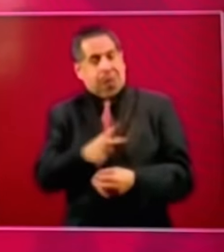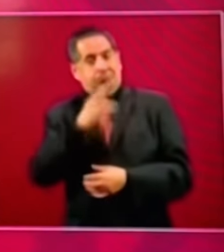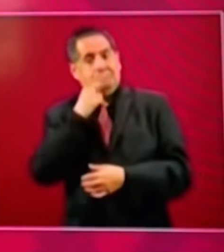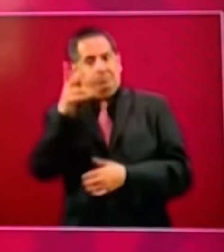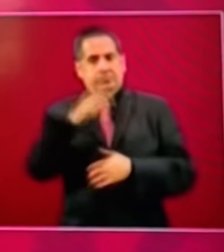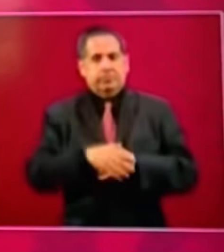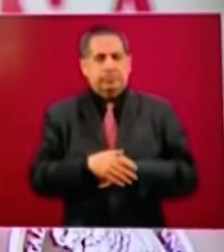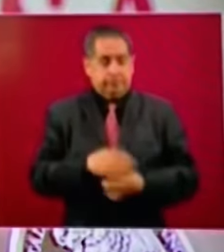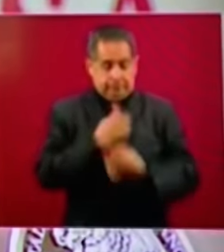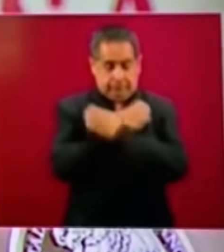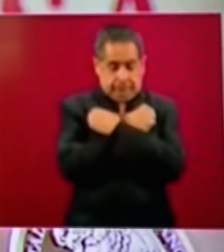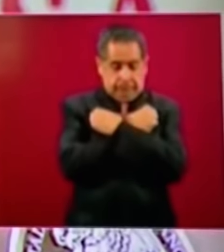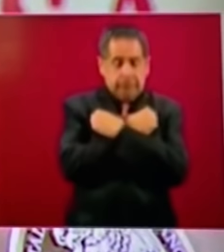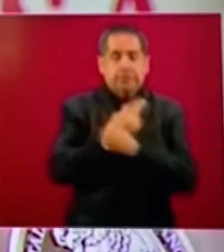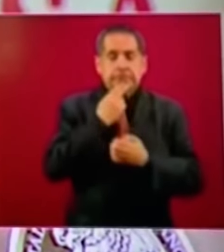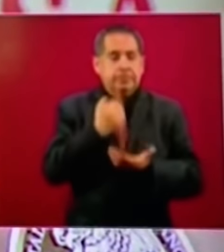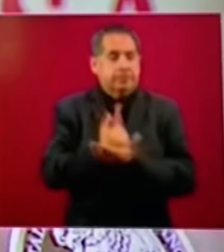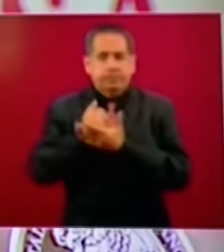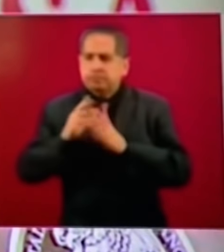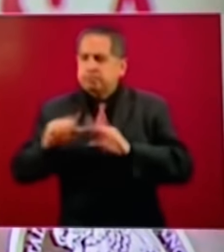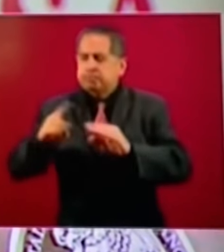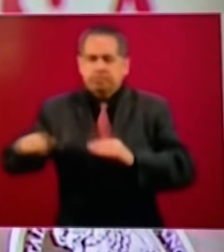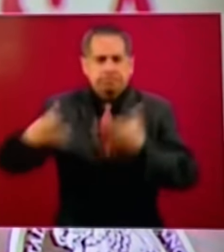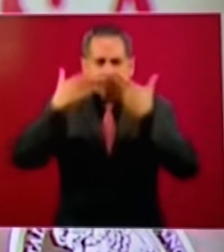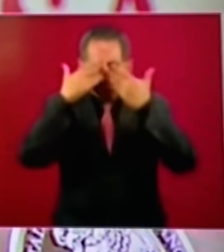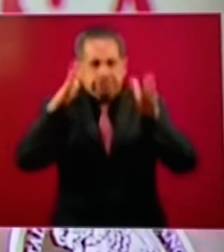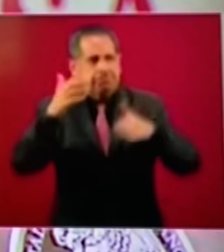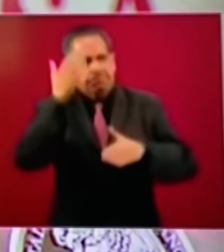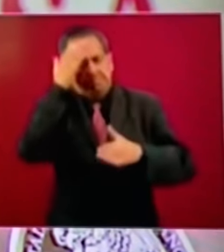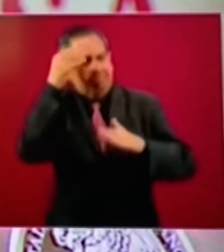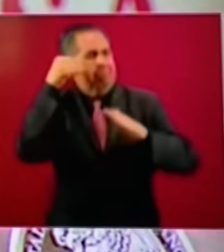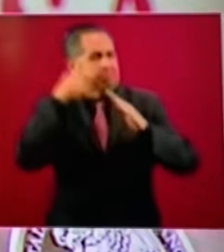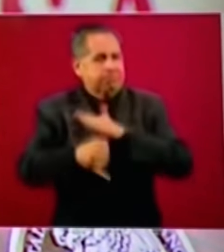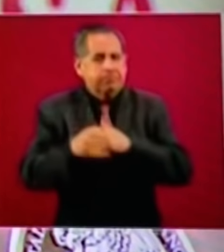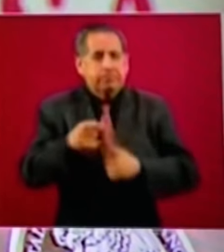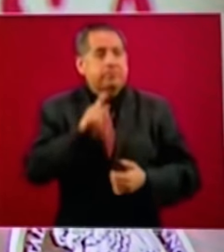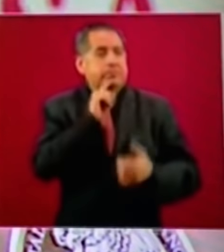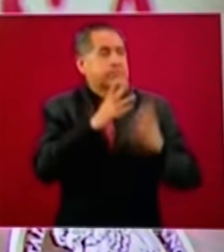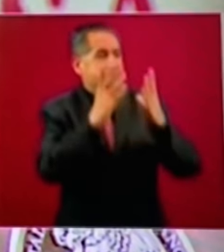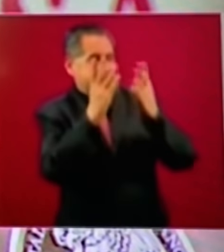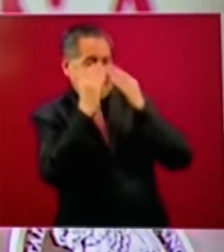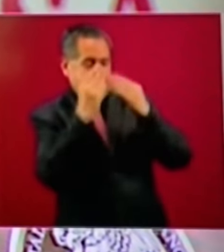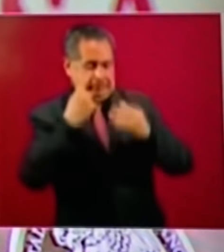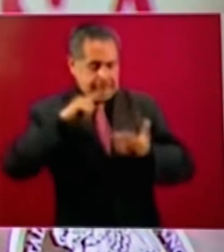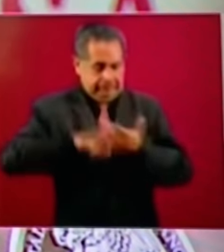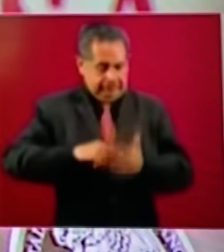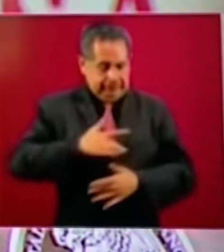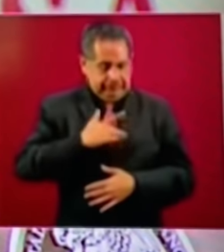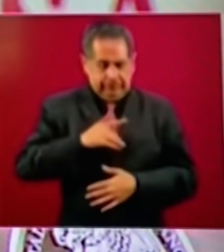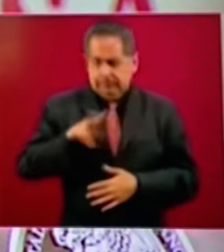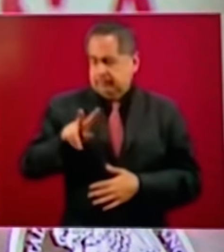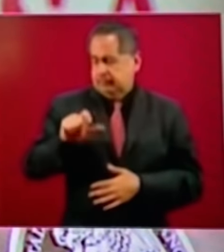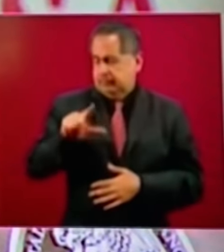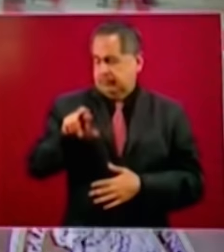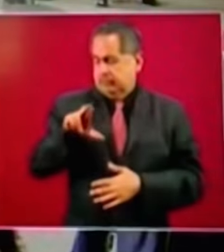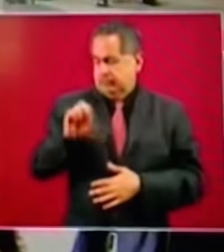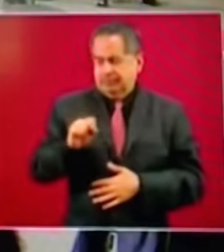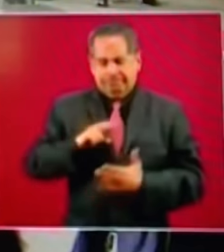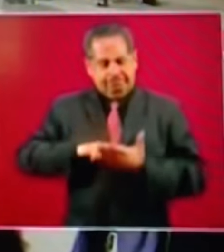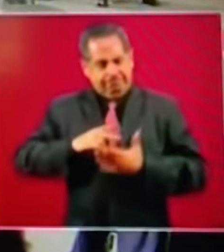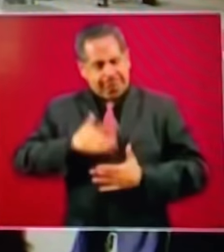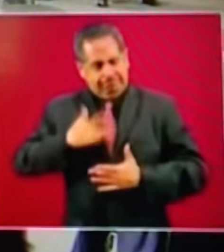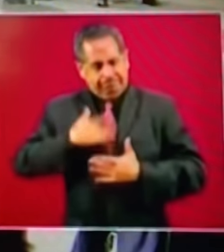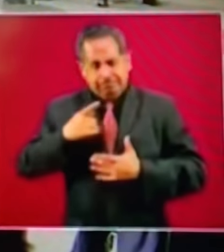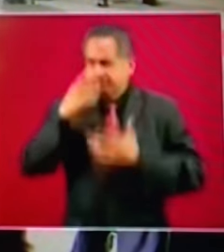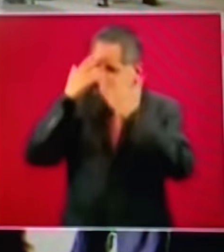movilidad social pero no solo aporta conocimientos sino también valores y una manera de ver el mundo como un lugar de encuentro y